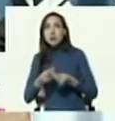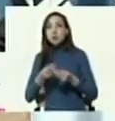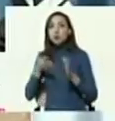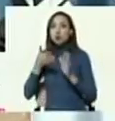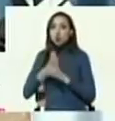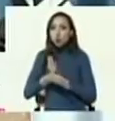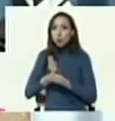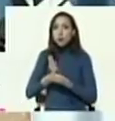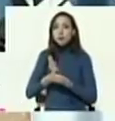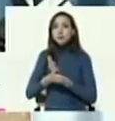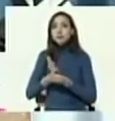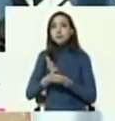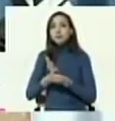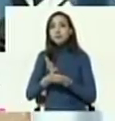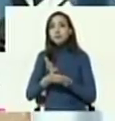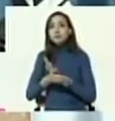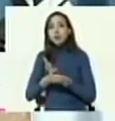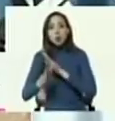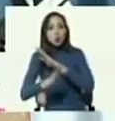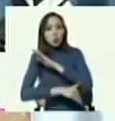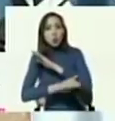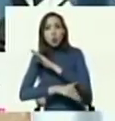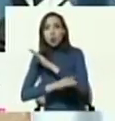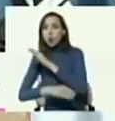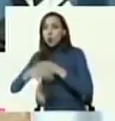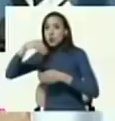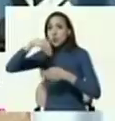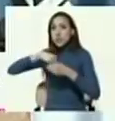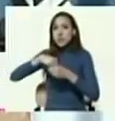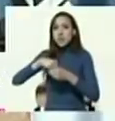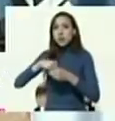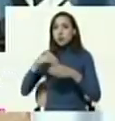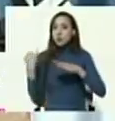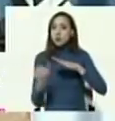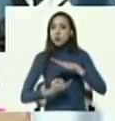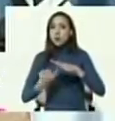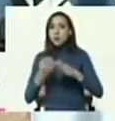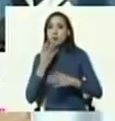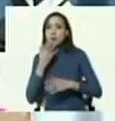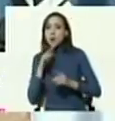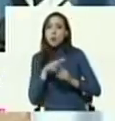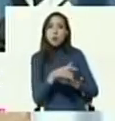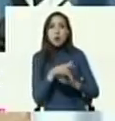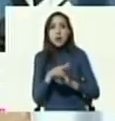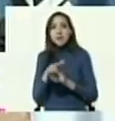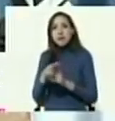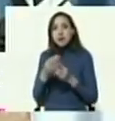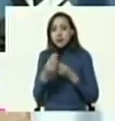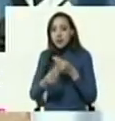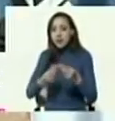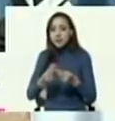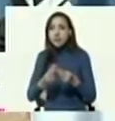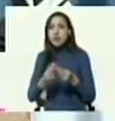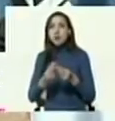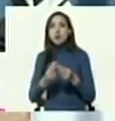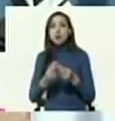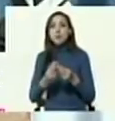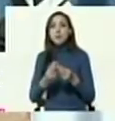interno, como tienen que ser los hechos de violencia, actos